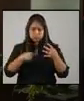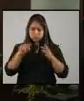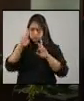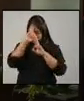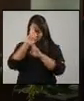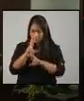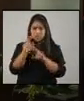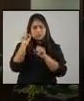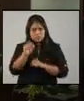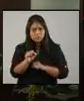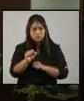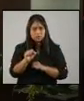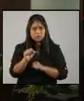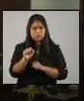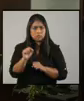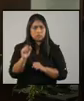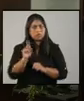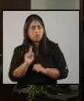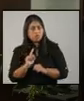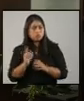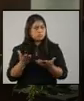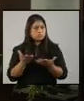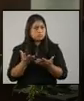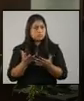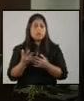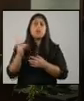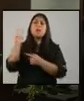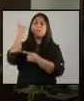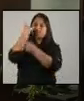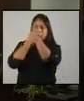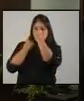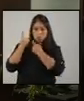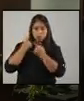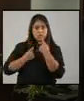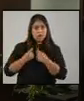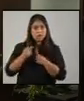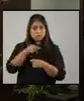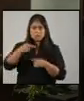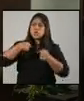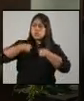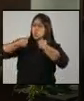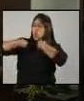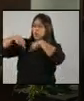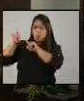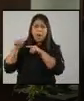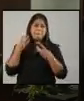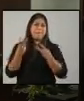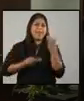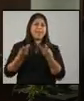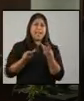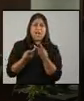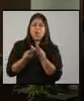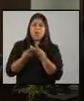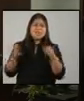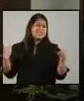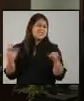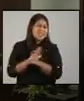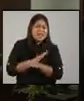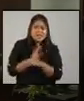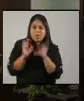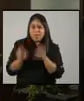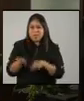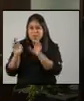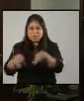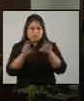Preguntémonos a nosotros mismos si no hemos ido a los mercados saturados de gente con vendedores no